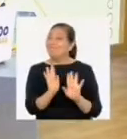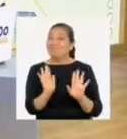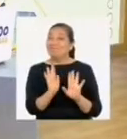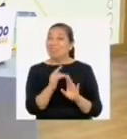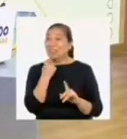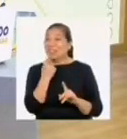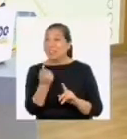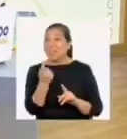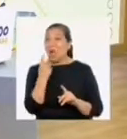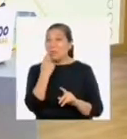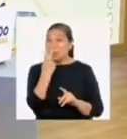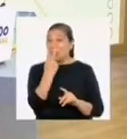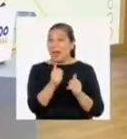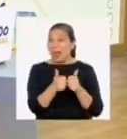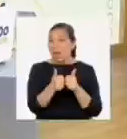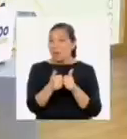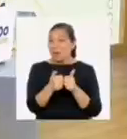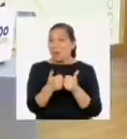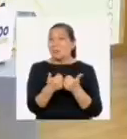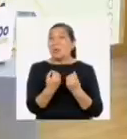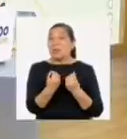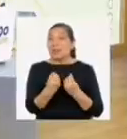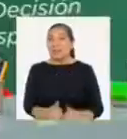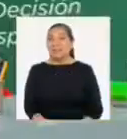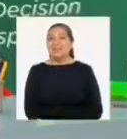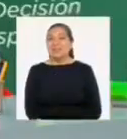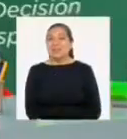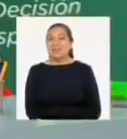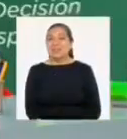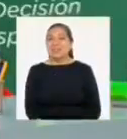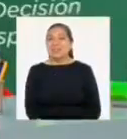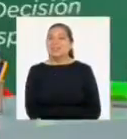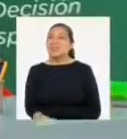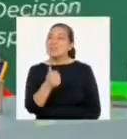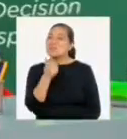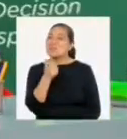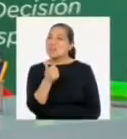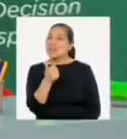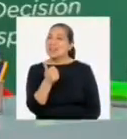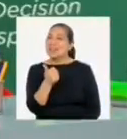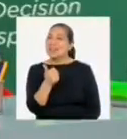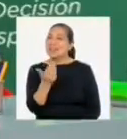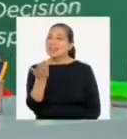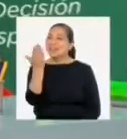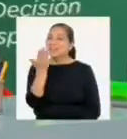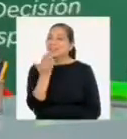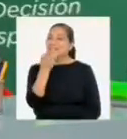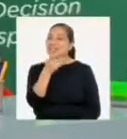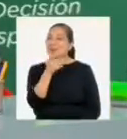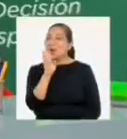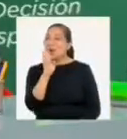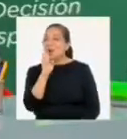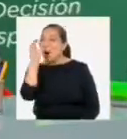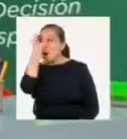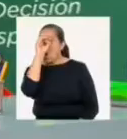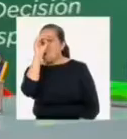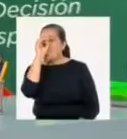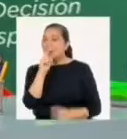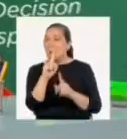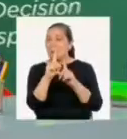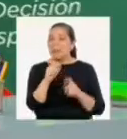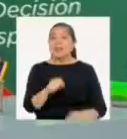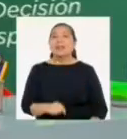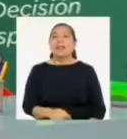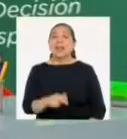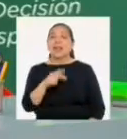nada buena como ellos dicen, ¿no? Ya veremos por qué. Bien, amigas y amigos, queremos recibir todos sus comentarios y